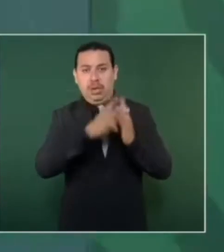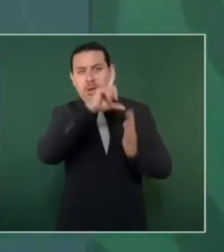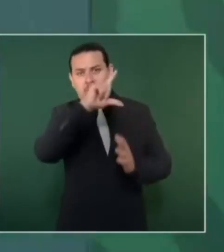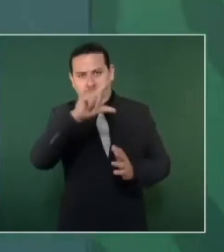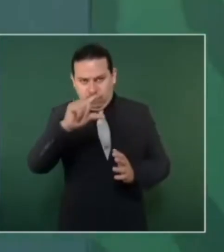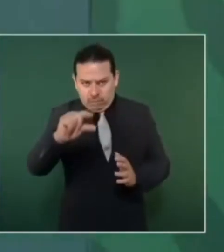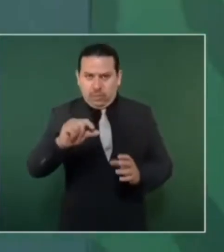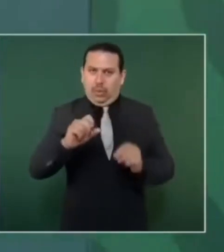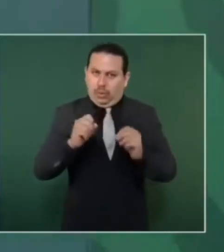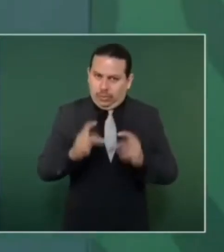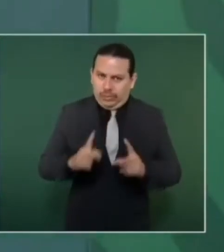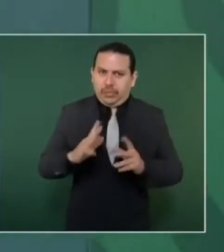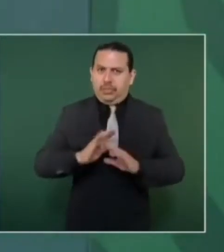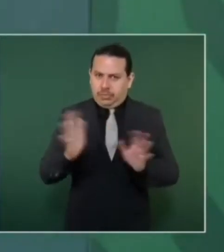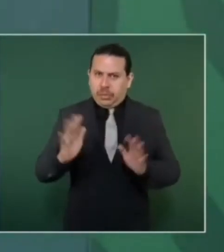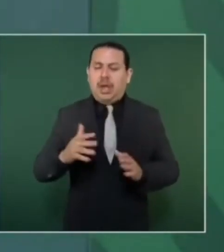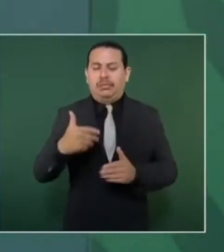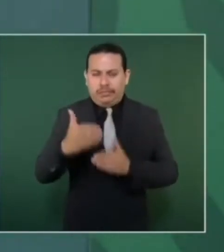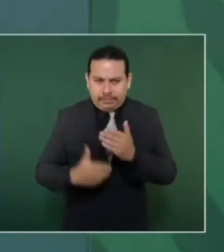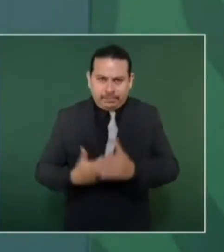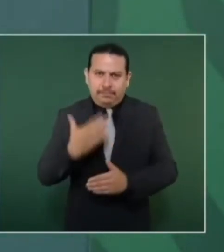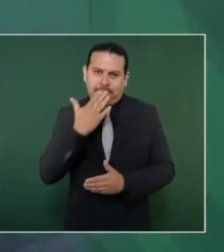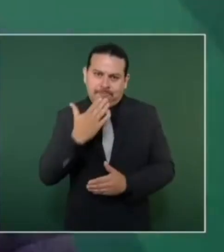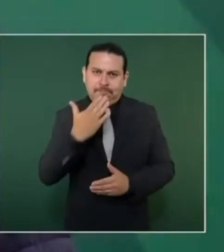que nadie perdiera la vida. ¡Gracias! ¡Gracias! ¡Gracias! ¡Gracias! ¡Gracias! ¡Gracias!